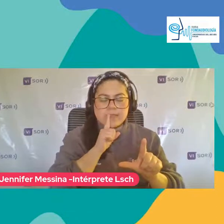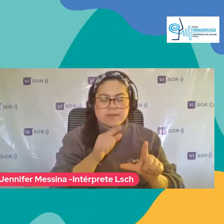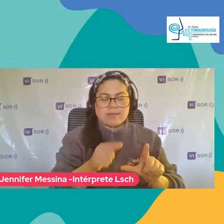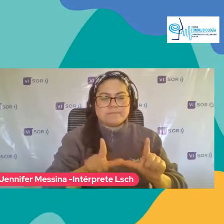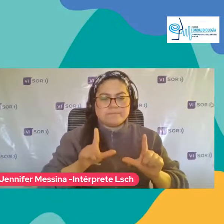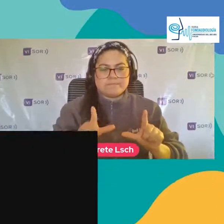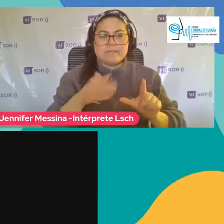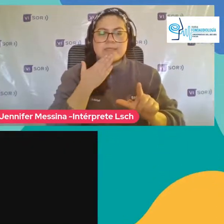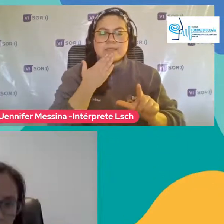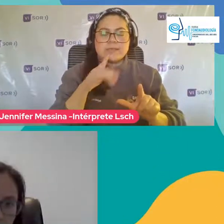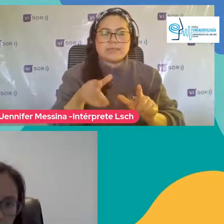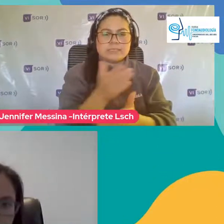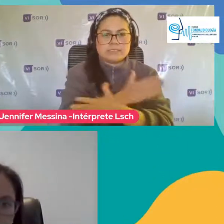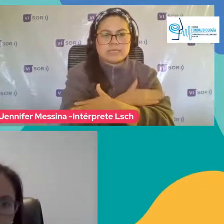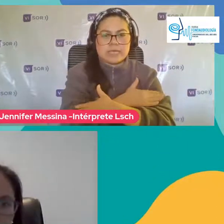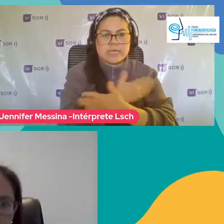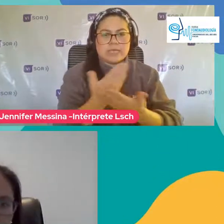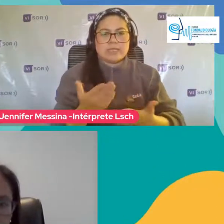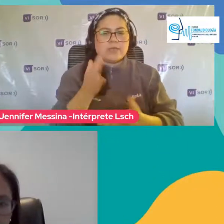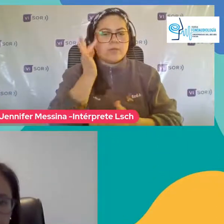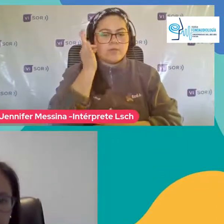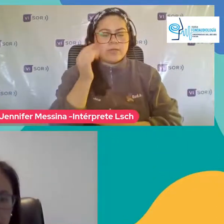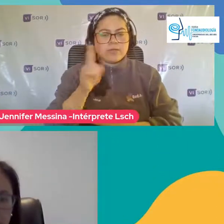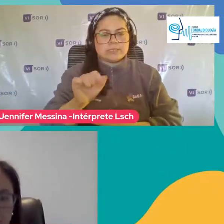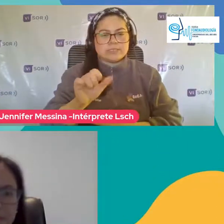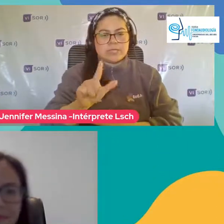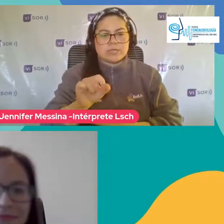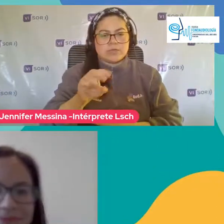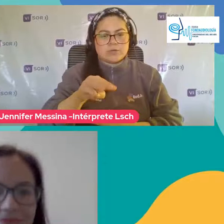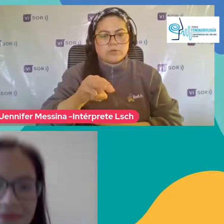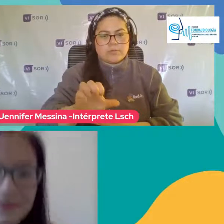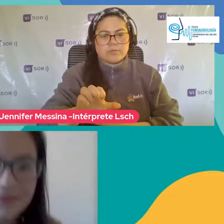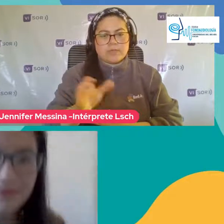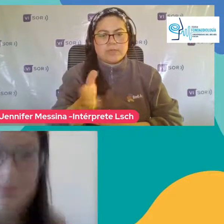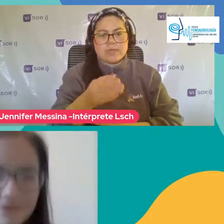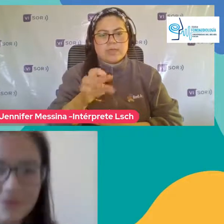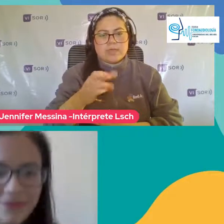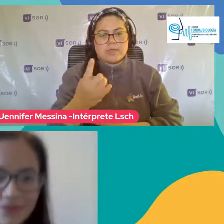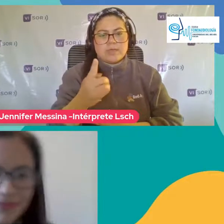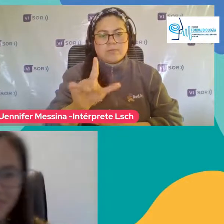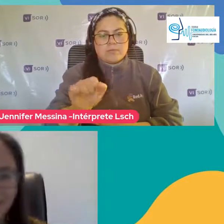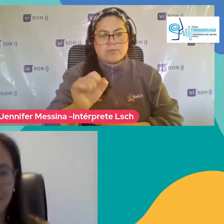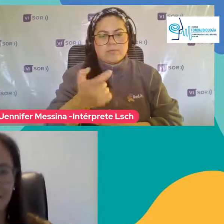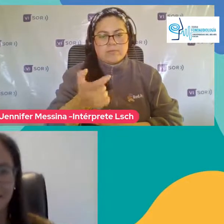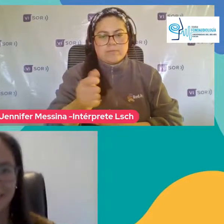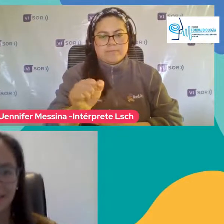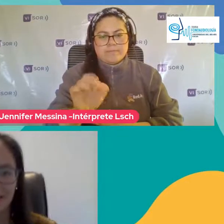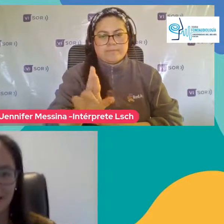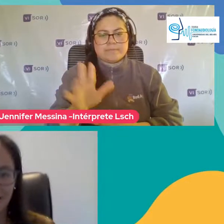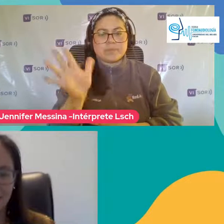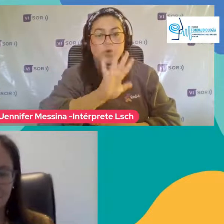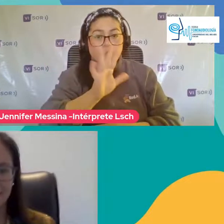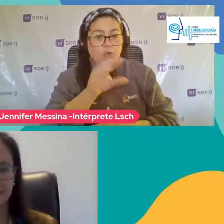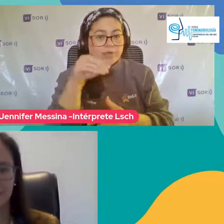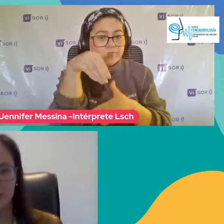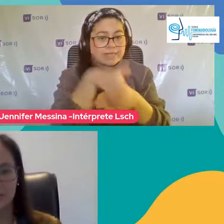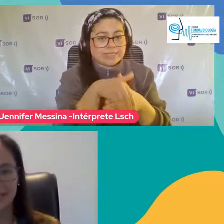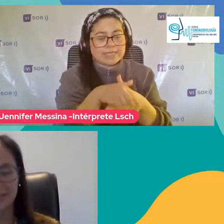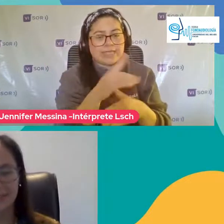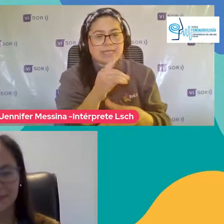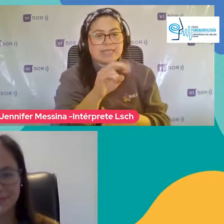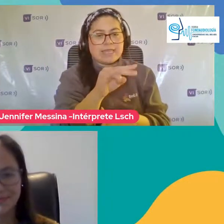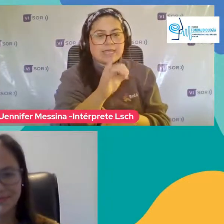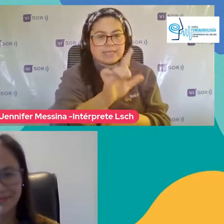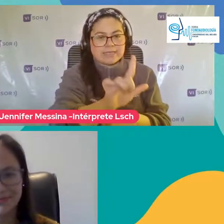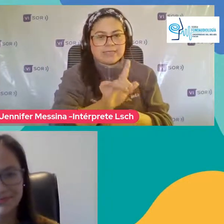saludamos A esta hora A Salomé Pulgar San Martín ¿Cómo estás Salomé? Muy buenas tardes Hola Buenas tardes Daniel Muchas gracias Por la